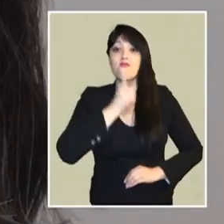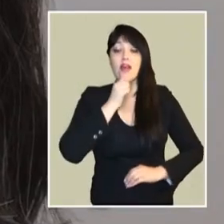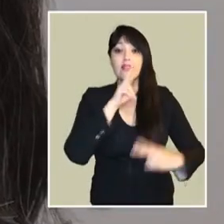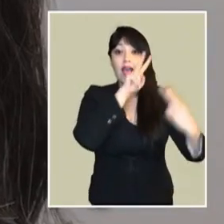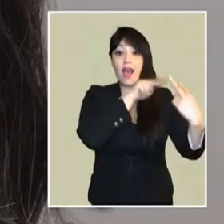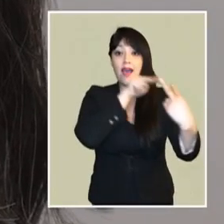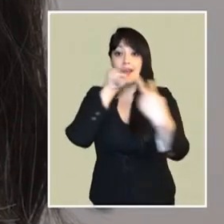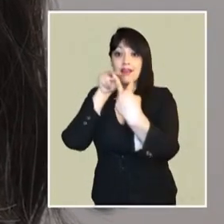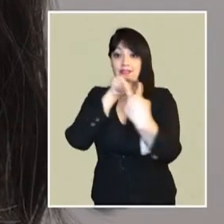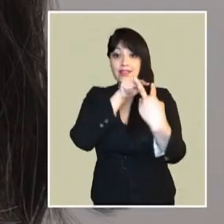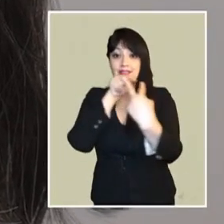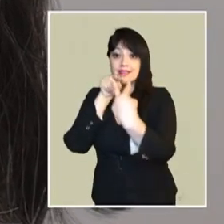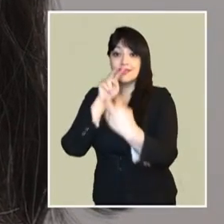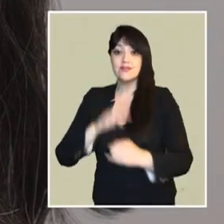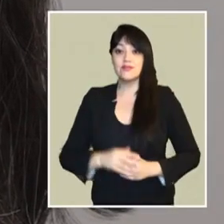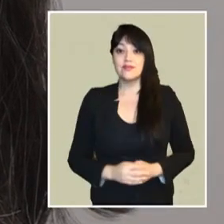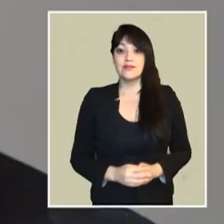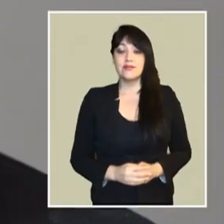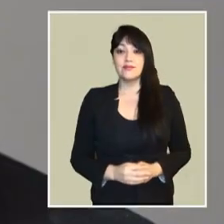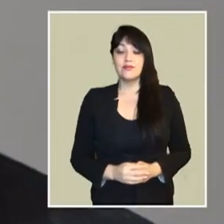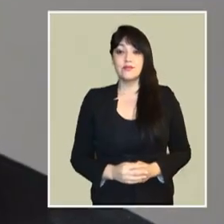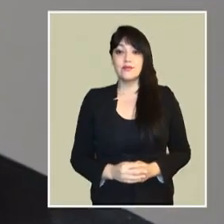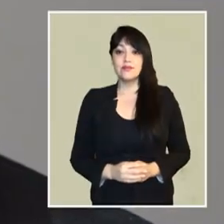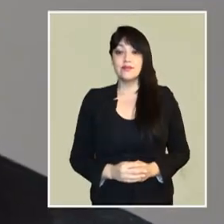nos falta volver a vernos a los ojos.